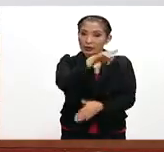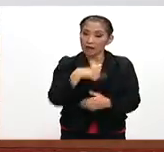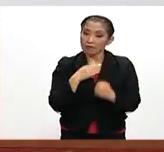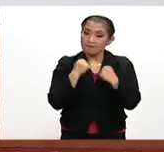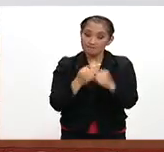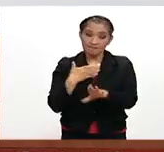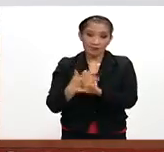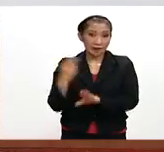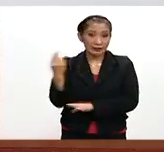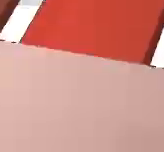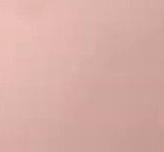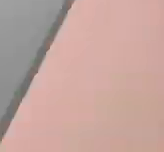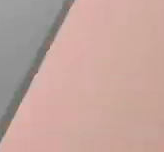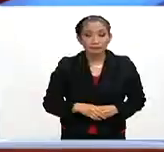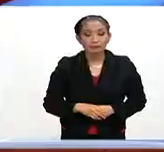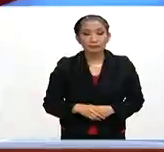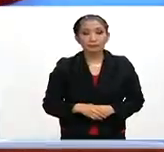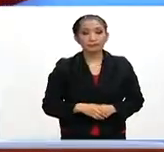fuerza cuando sea necesario.